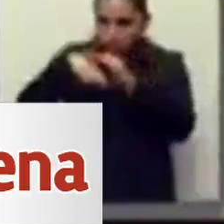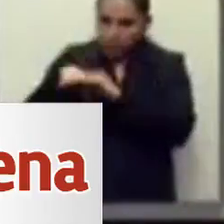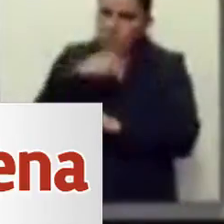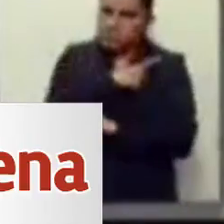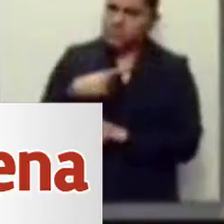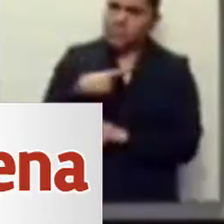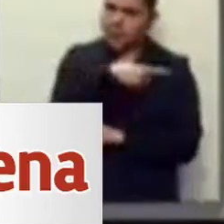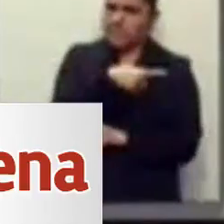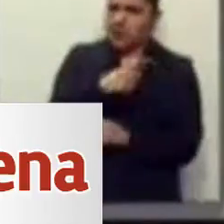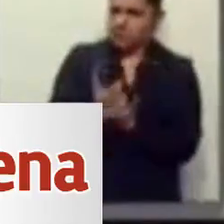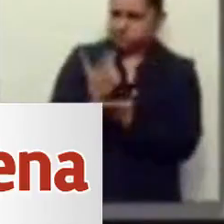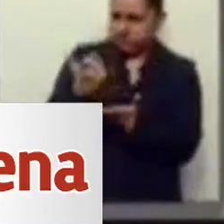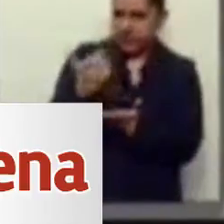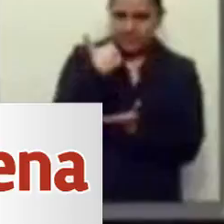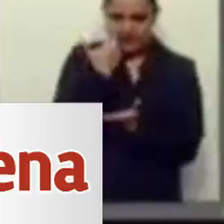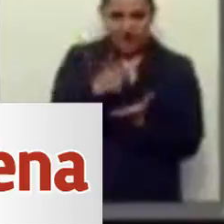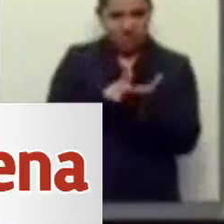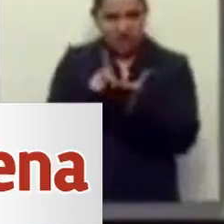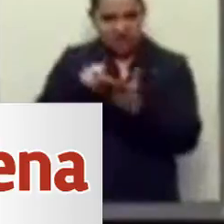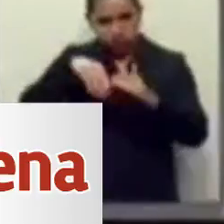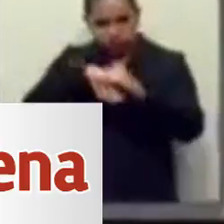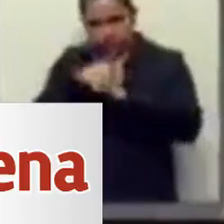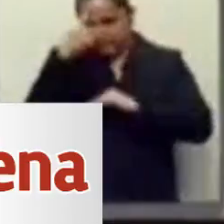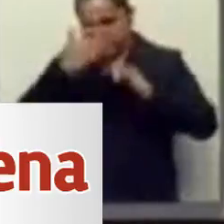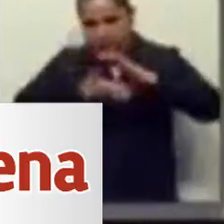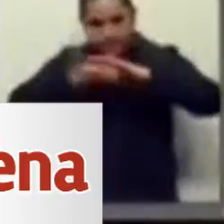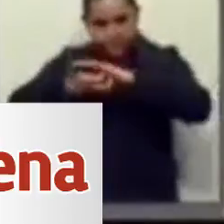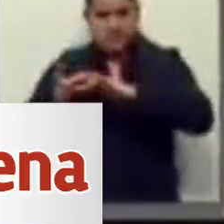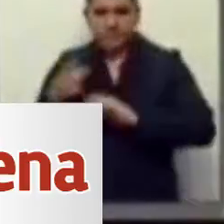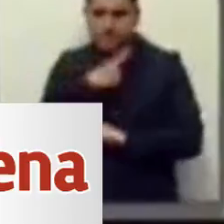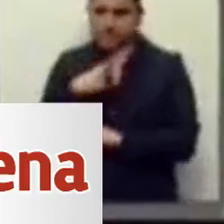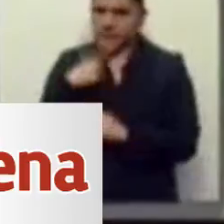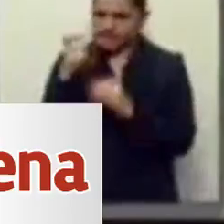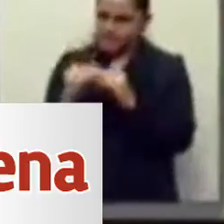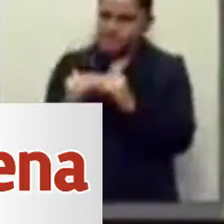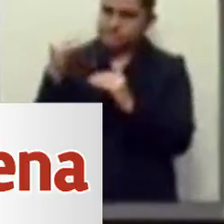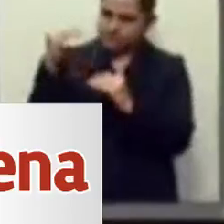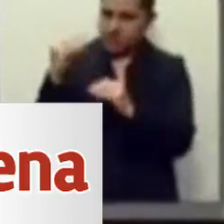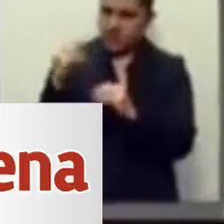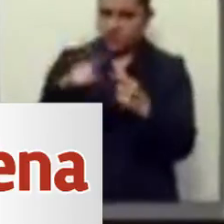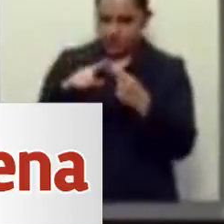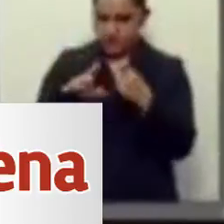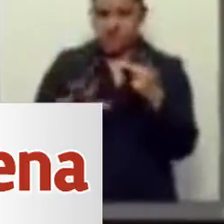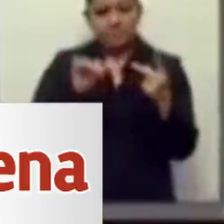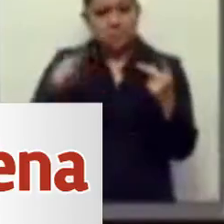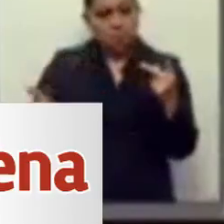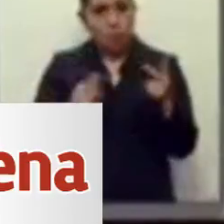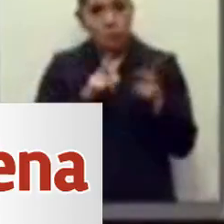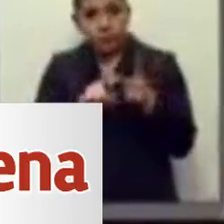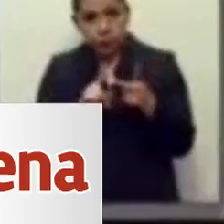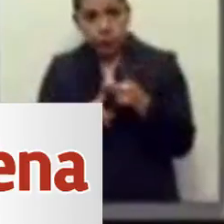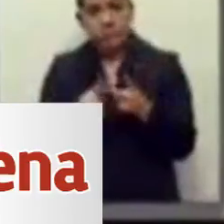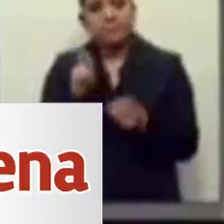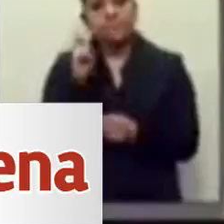en las poblaciones, es importante incrementarlo. Otra que tiene que ver con